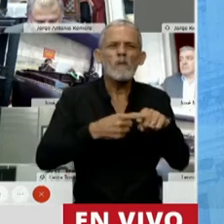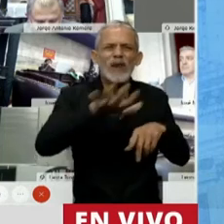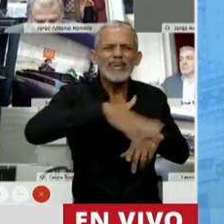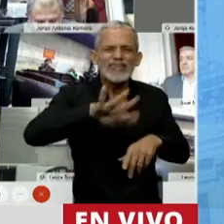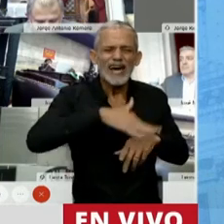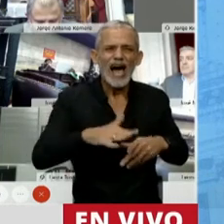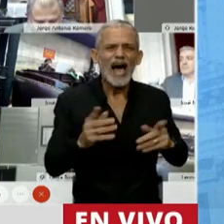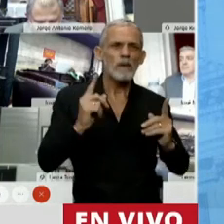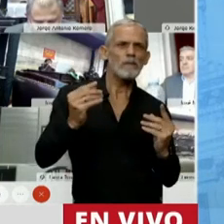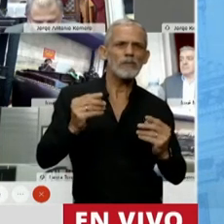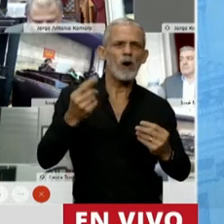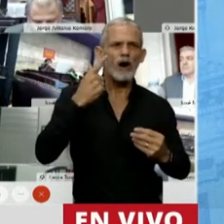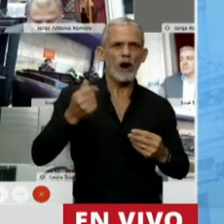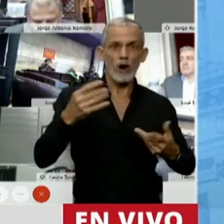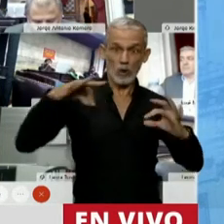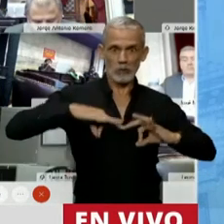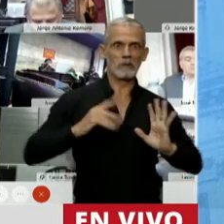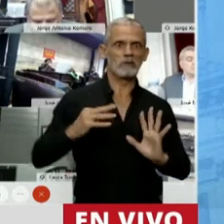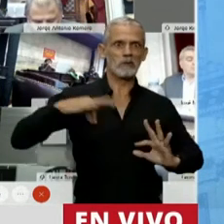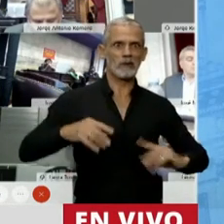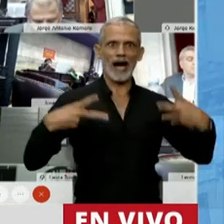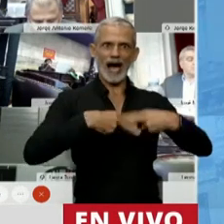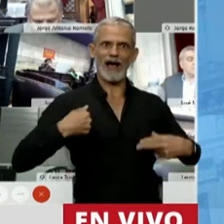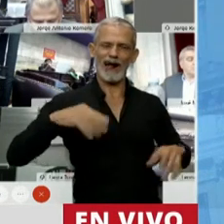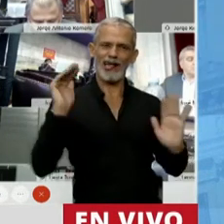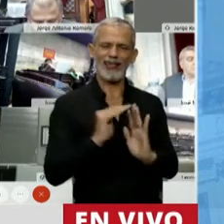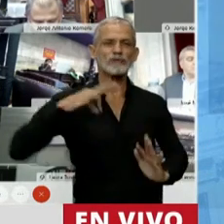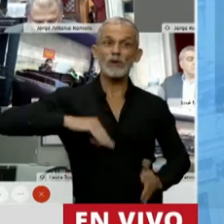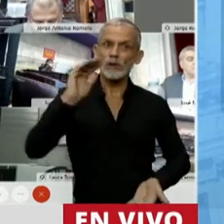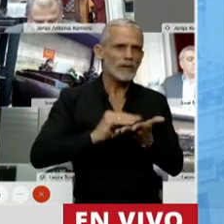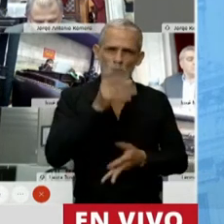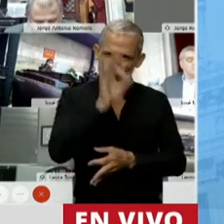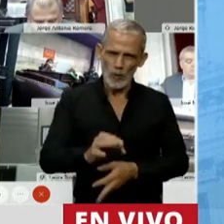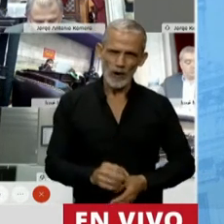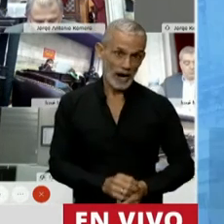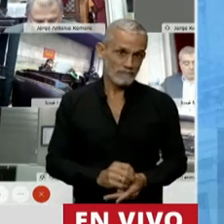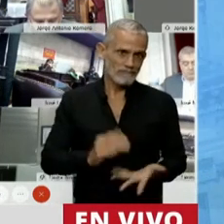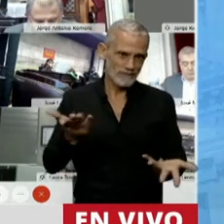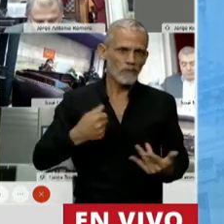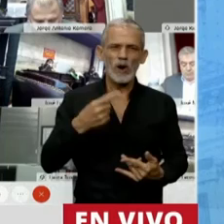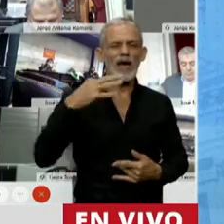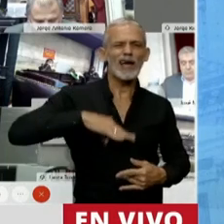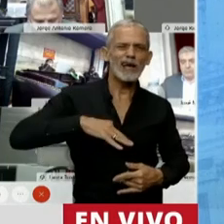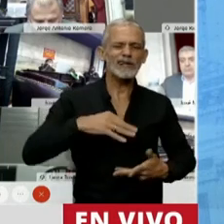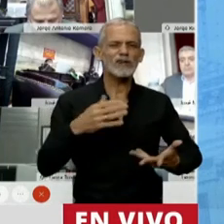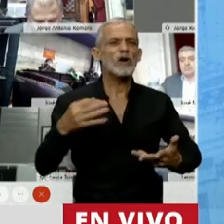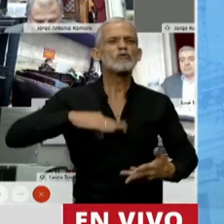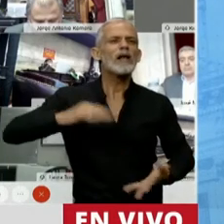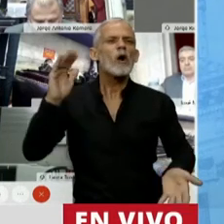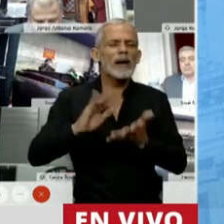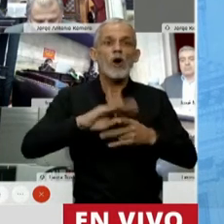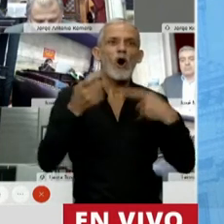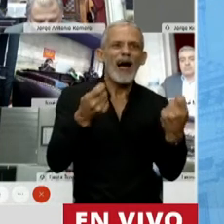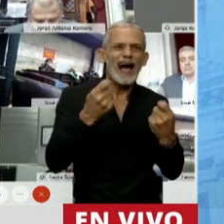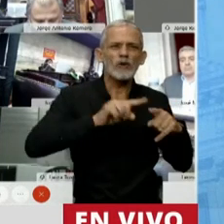vuelve a demostrar que no está dispuesta a hacer su propio ajuste, como lo dijo el Presidente cuando se le pidió por qué no reducían los gastos